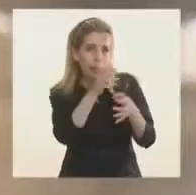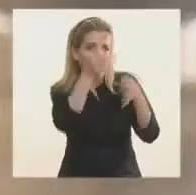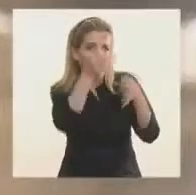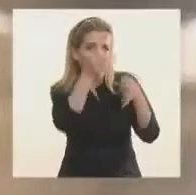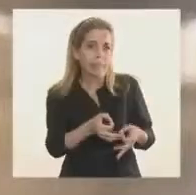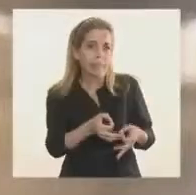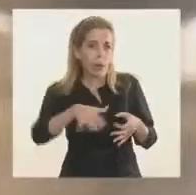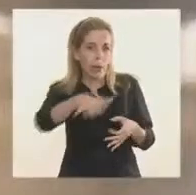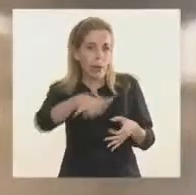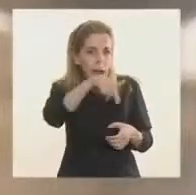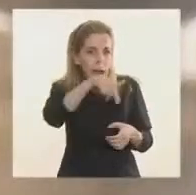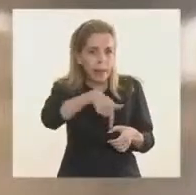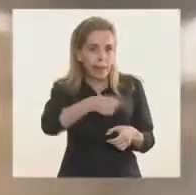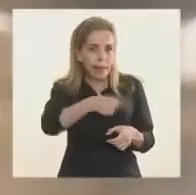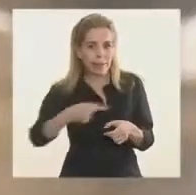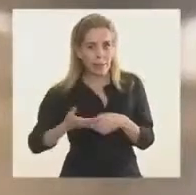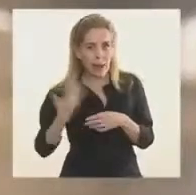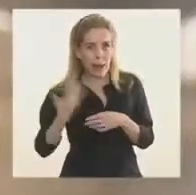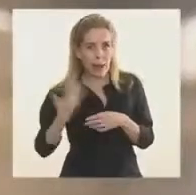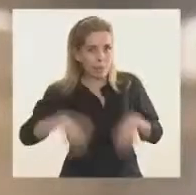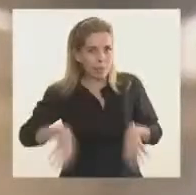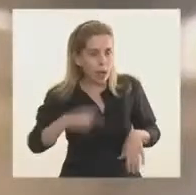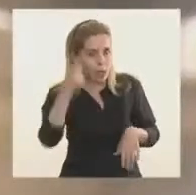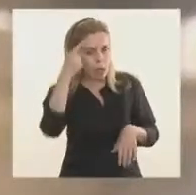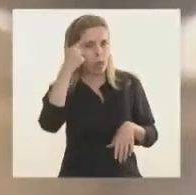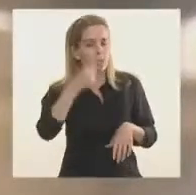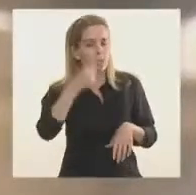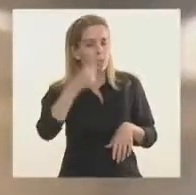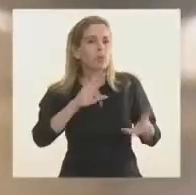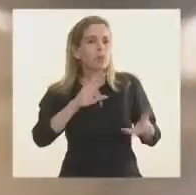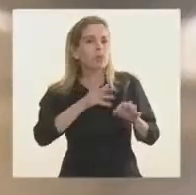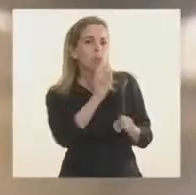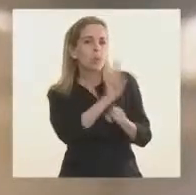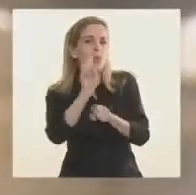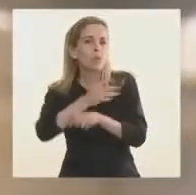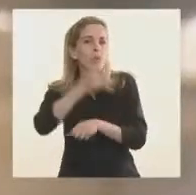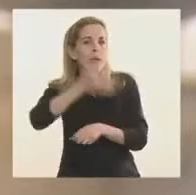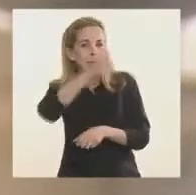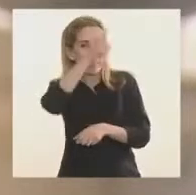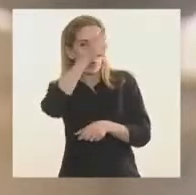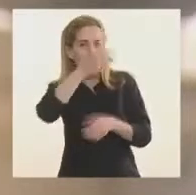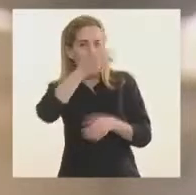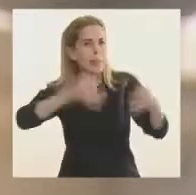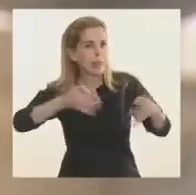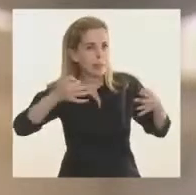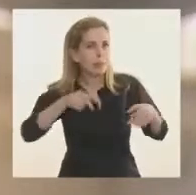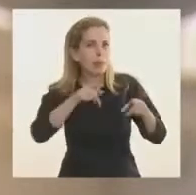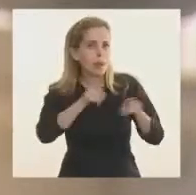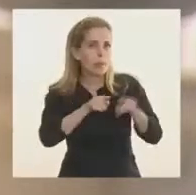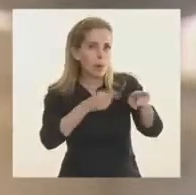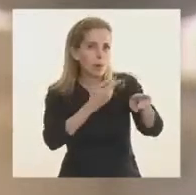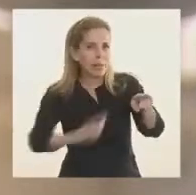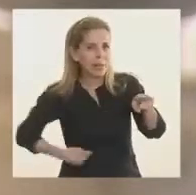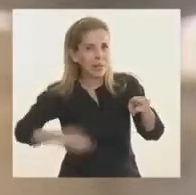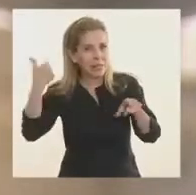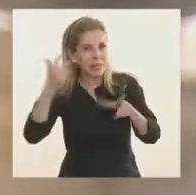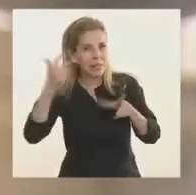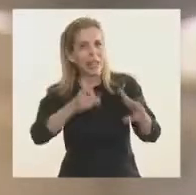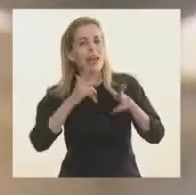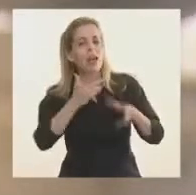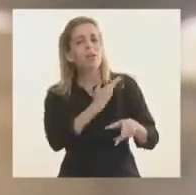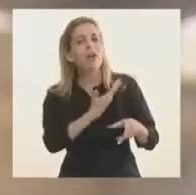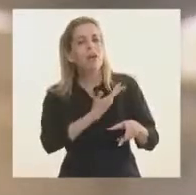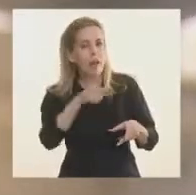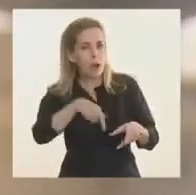empezamos esta semana con una intervención de una fuerza federal específica, pero es un tema, como usted mismo planteara en febrero, que